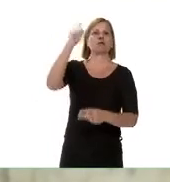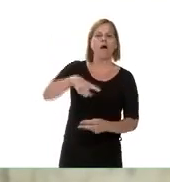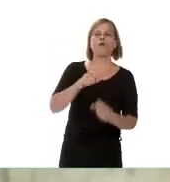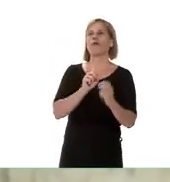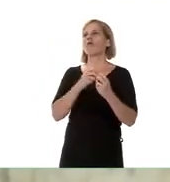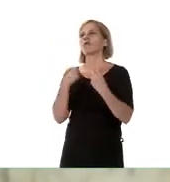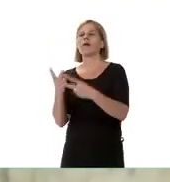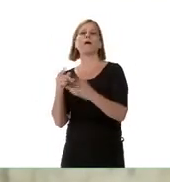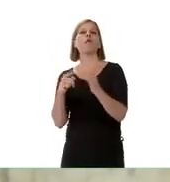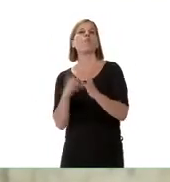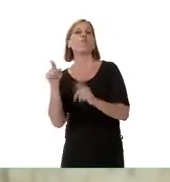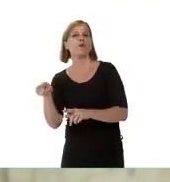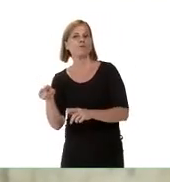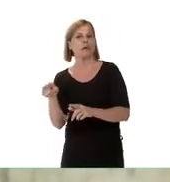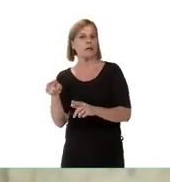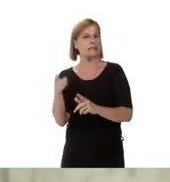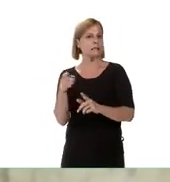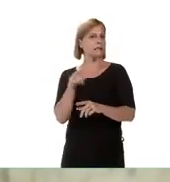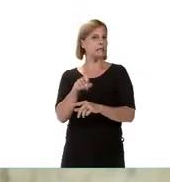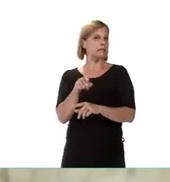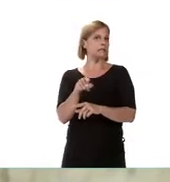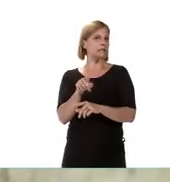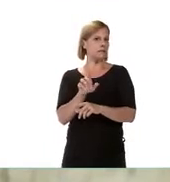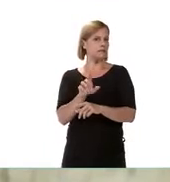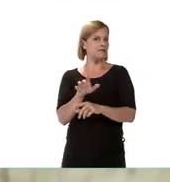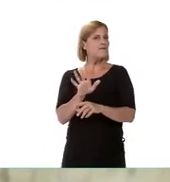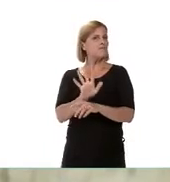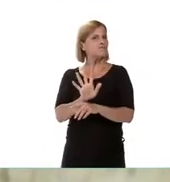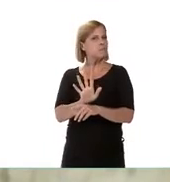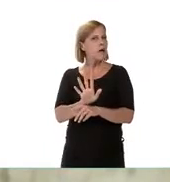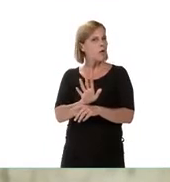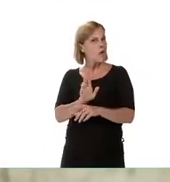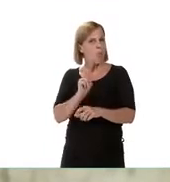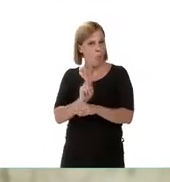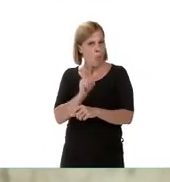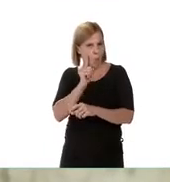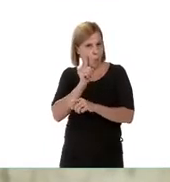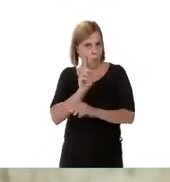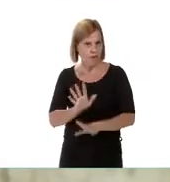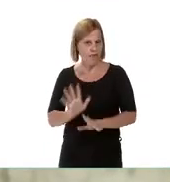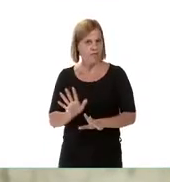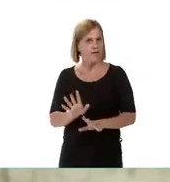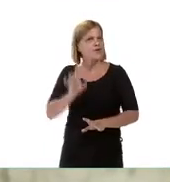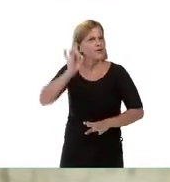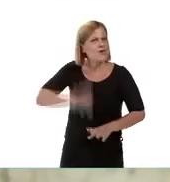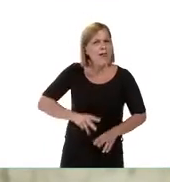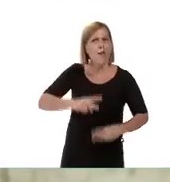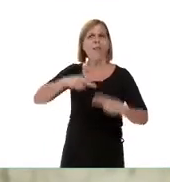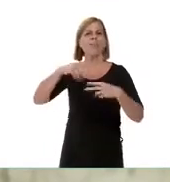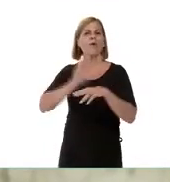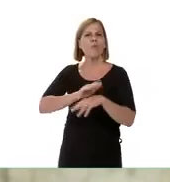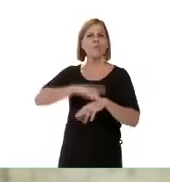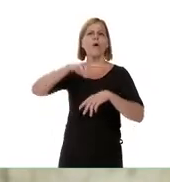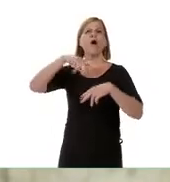Buenos Aires. Esto nos está diciendo que las medidas hay que extremarlas porque ya no es solamente en los